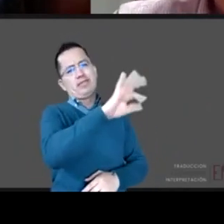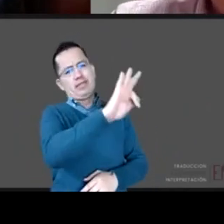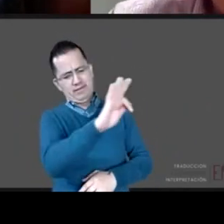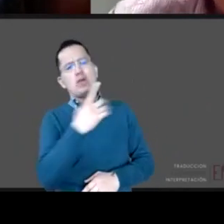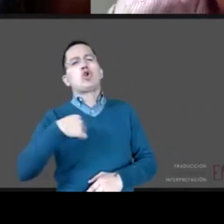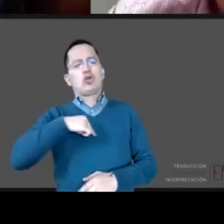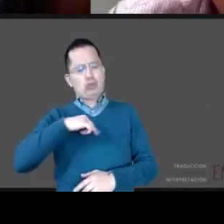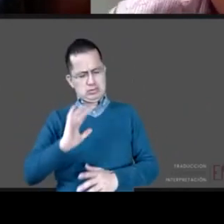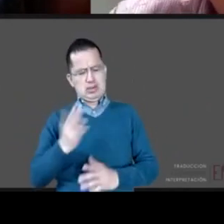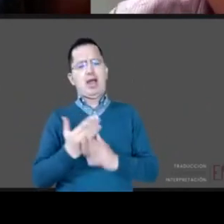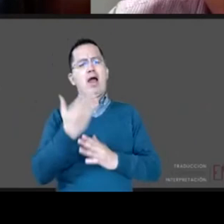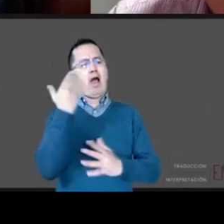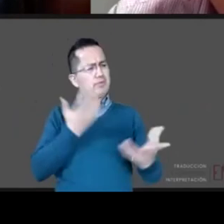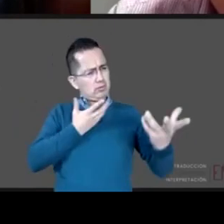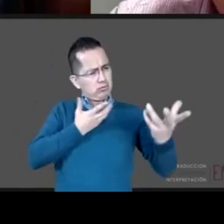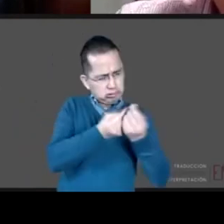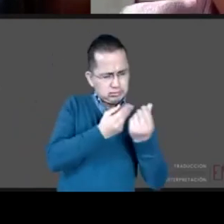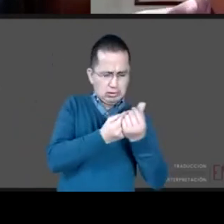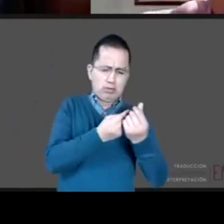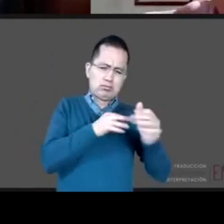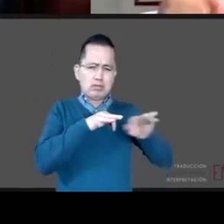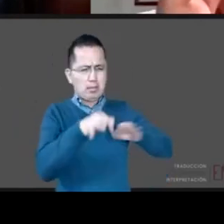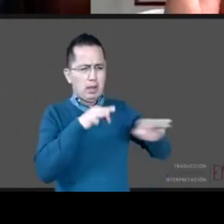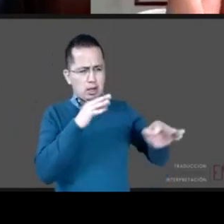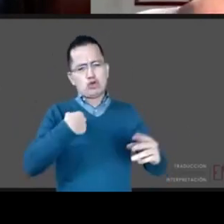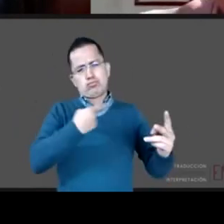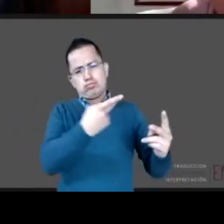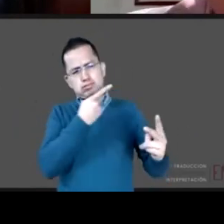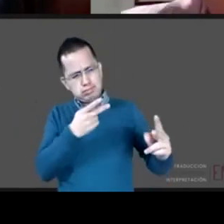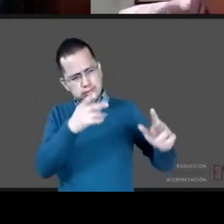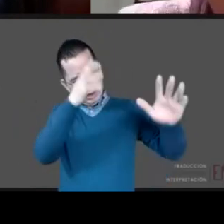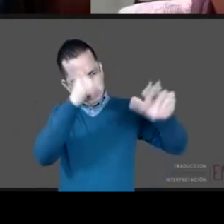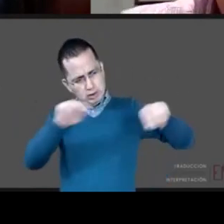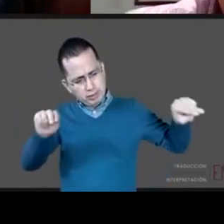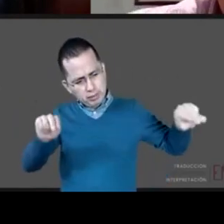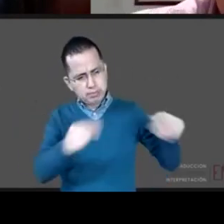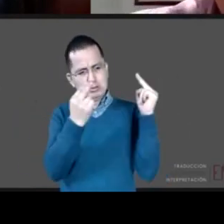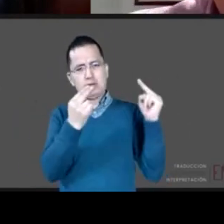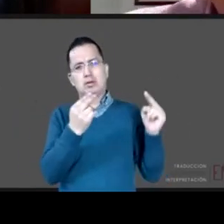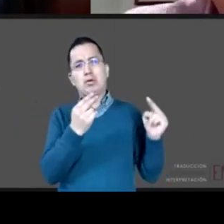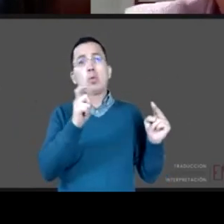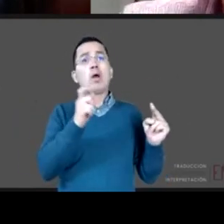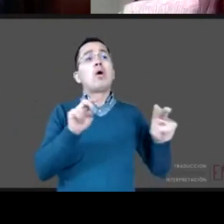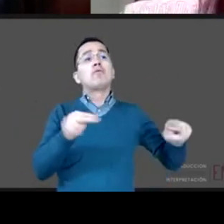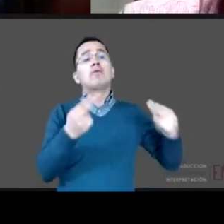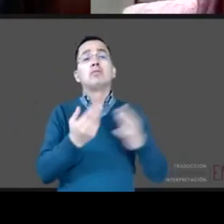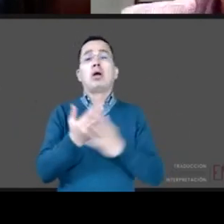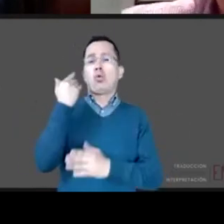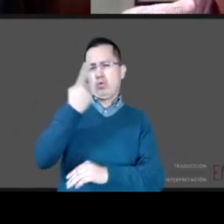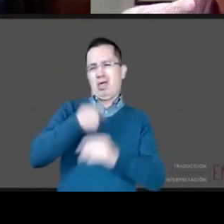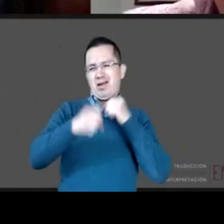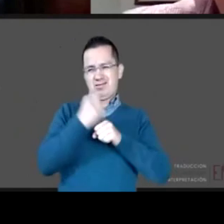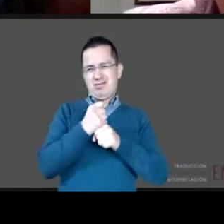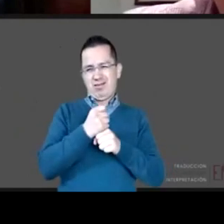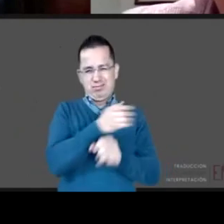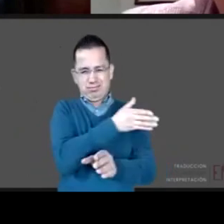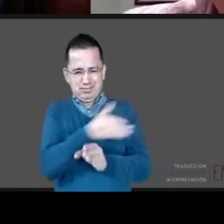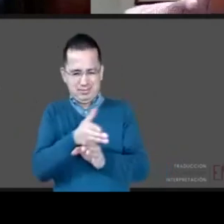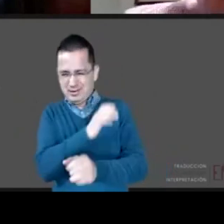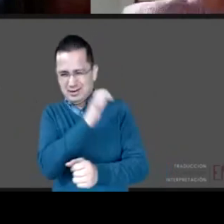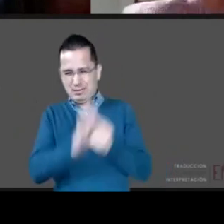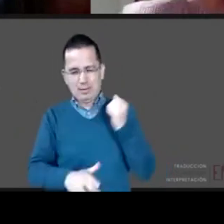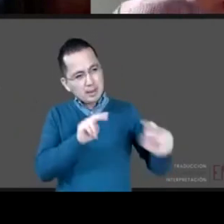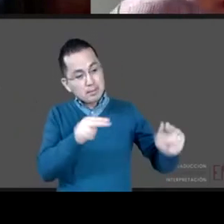importante en los últimos meses, inclusive firmamos un convenio con las colaboraciones a finales del año pasado, ya que ellos tienen muchísima